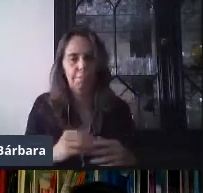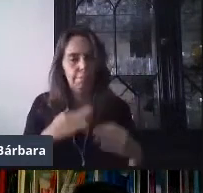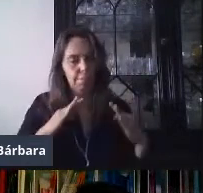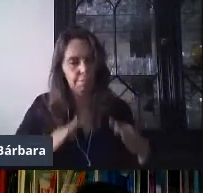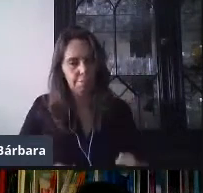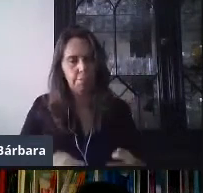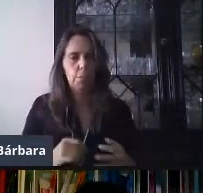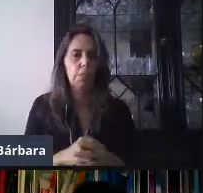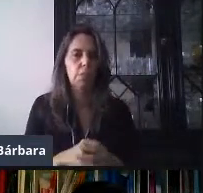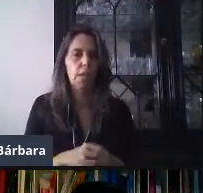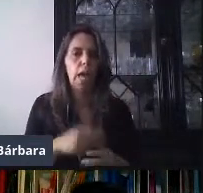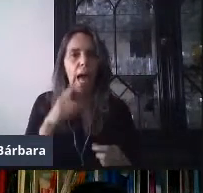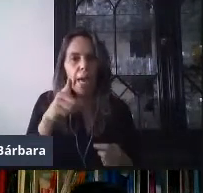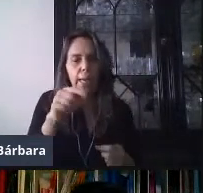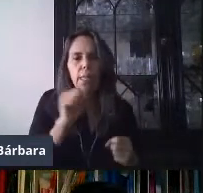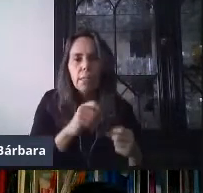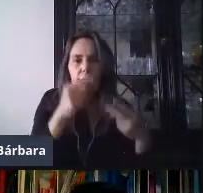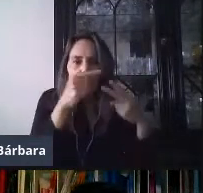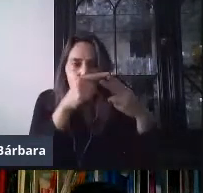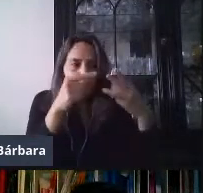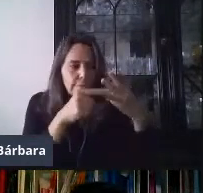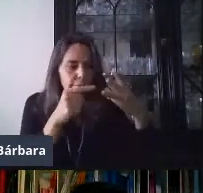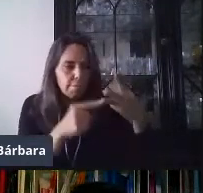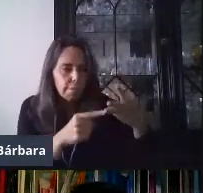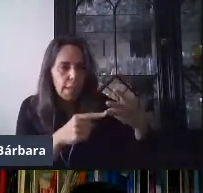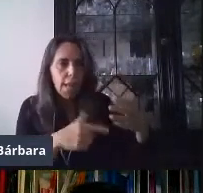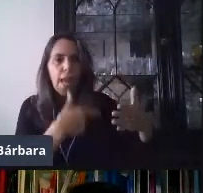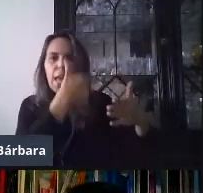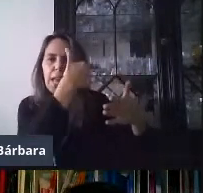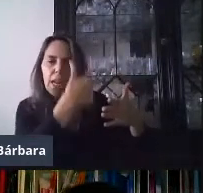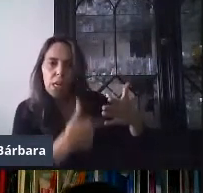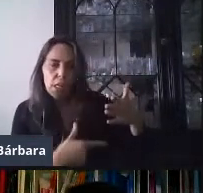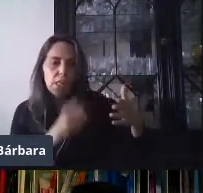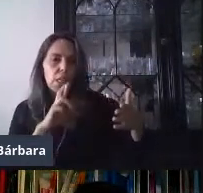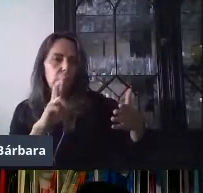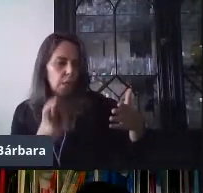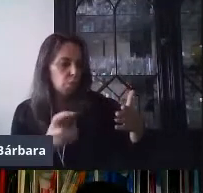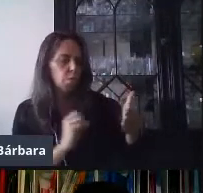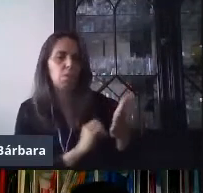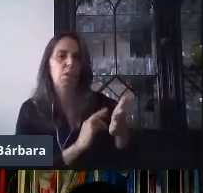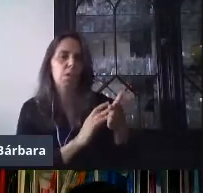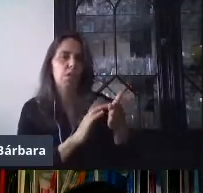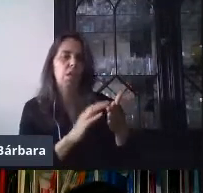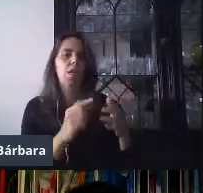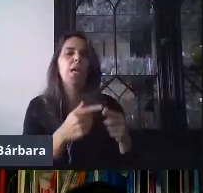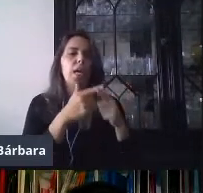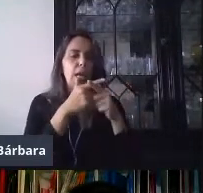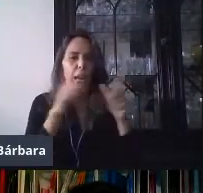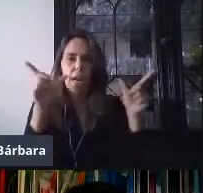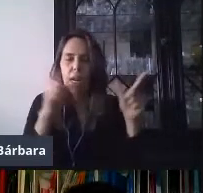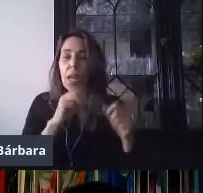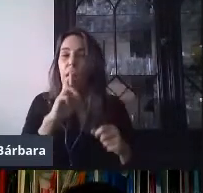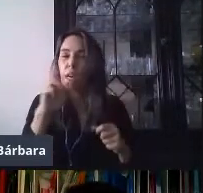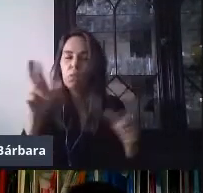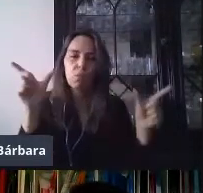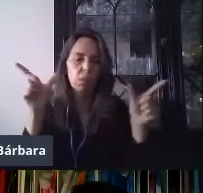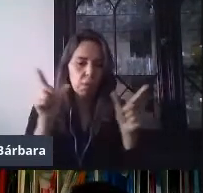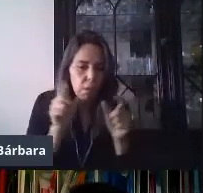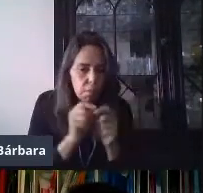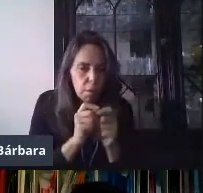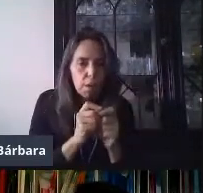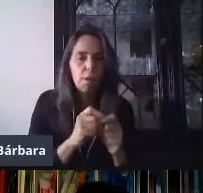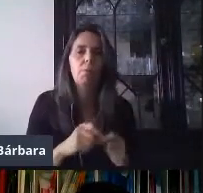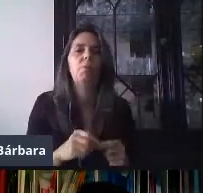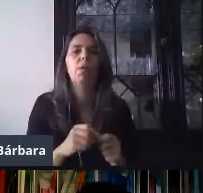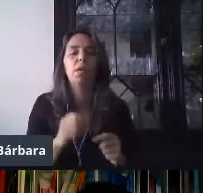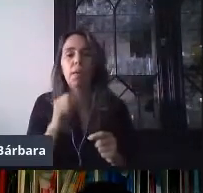una lista desplegable, agregar un párrafo o una respuesta breve. Bien, en este caso, pues yo busco